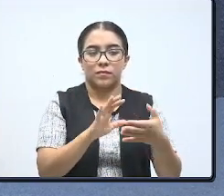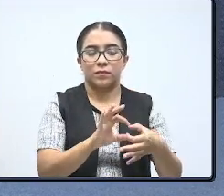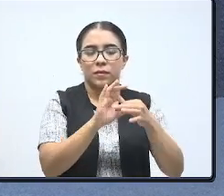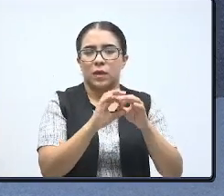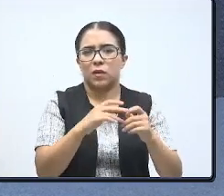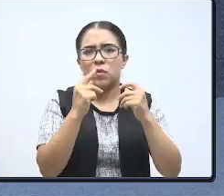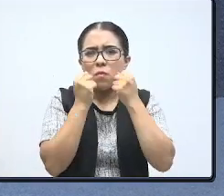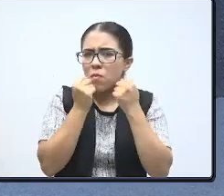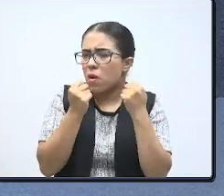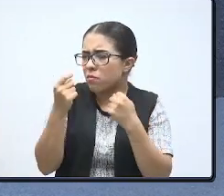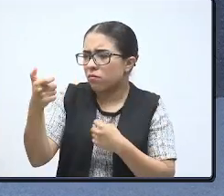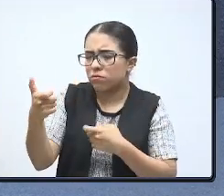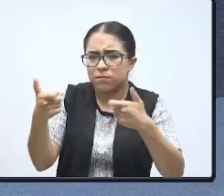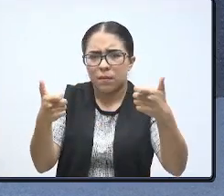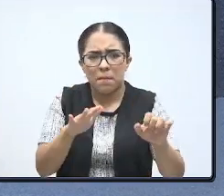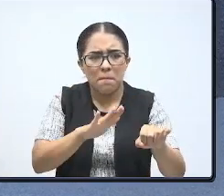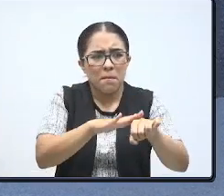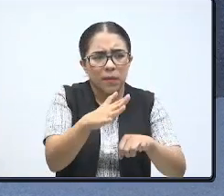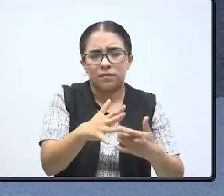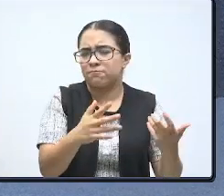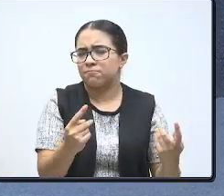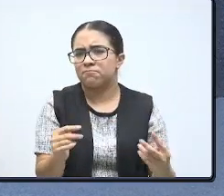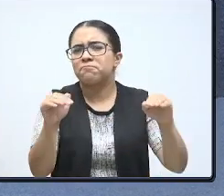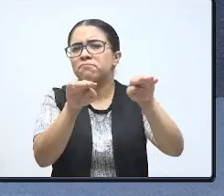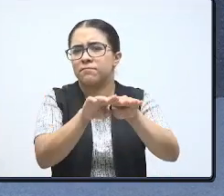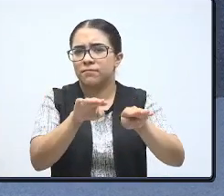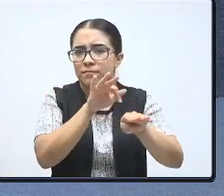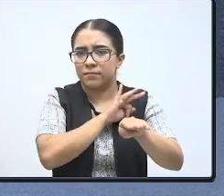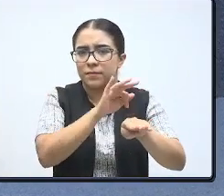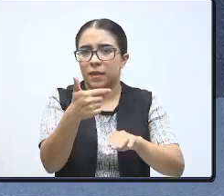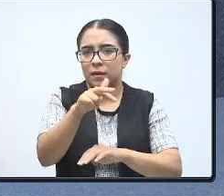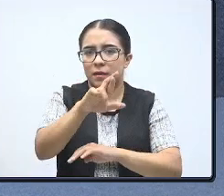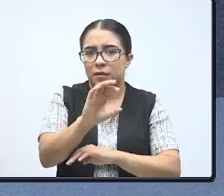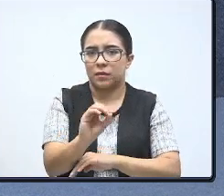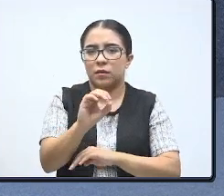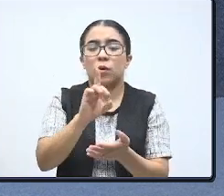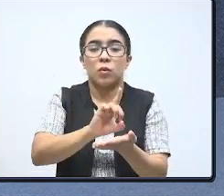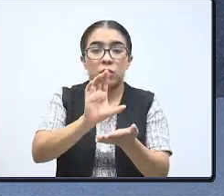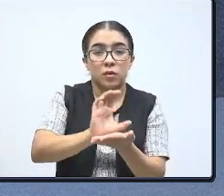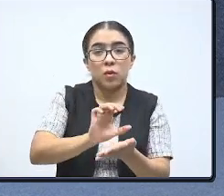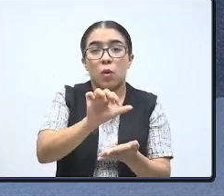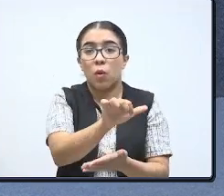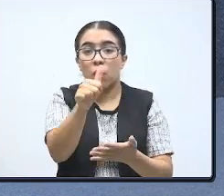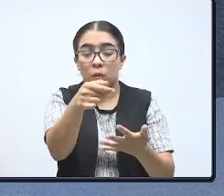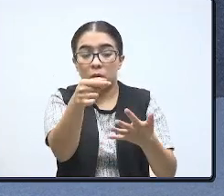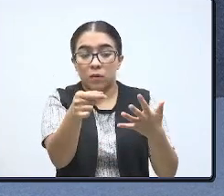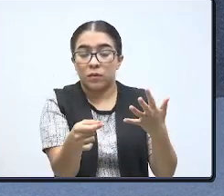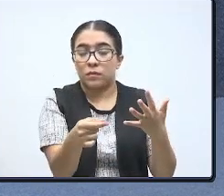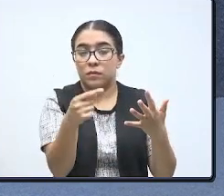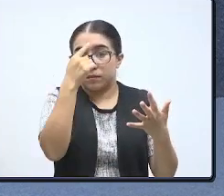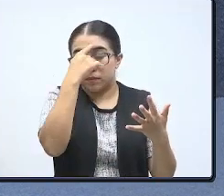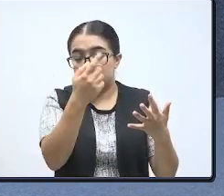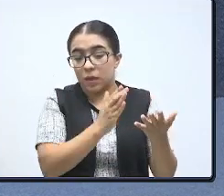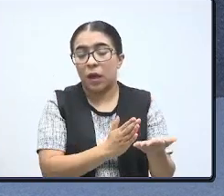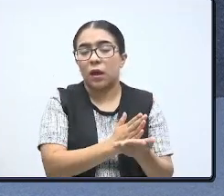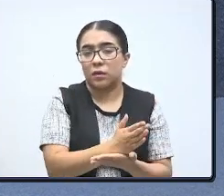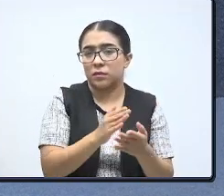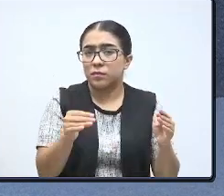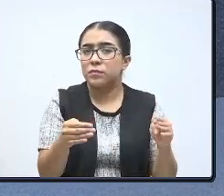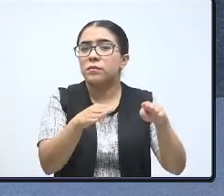económicas, de origen étnico, lingüístico, de género, de discapacidad o cualquier otra que garantice el acceso,